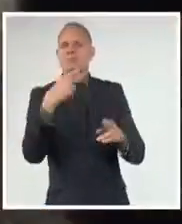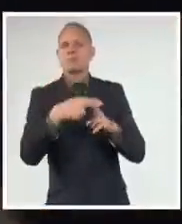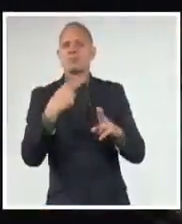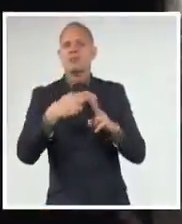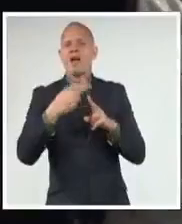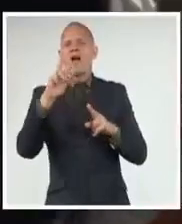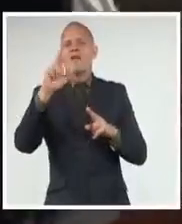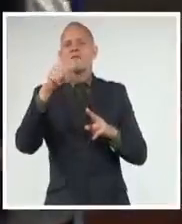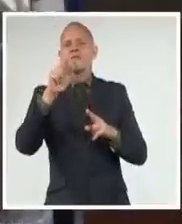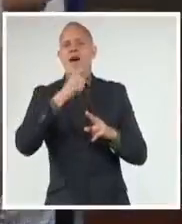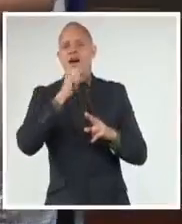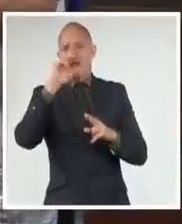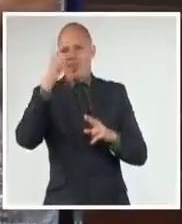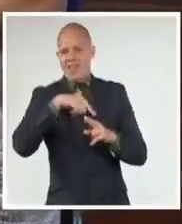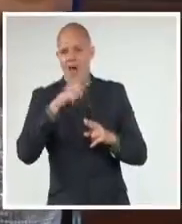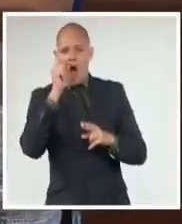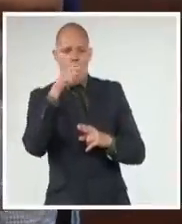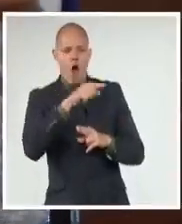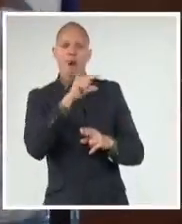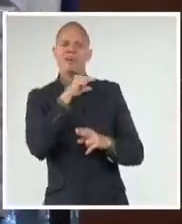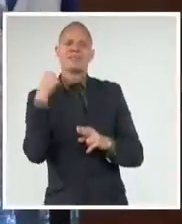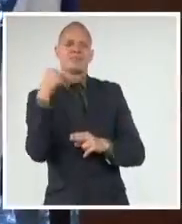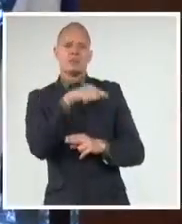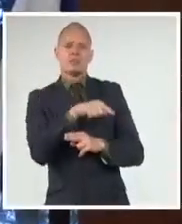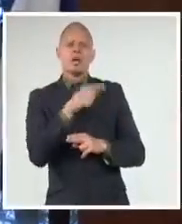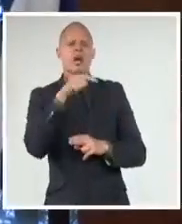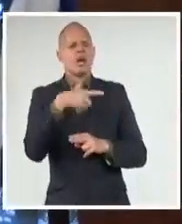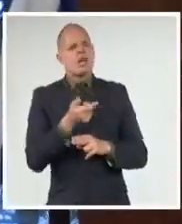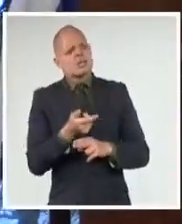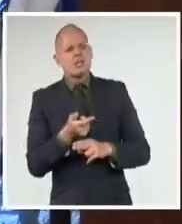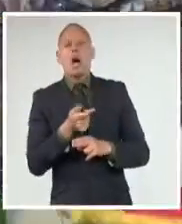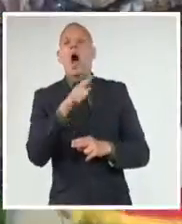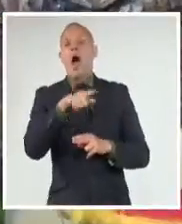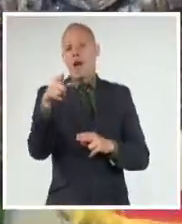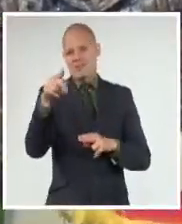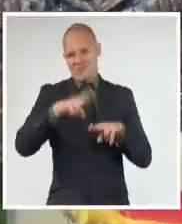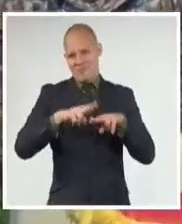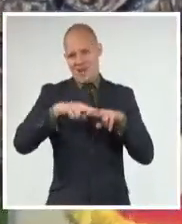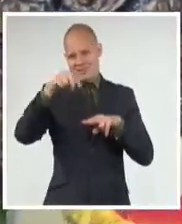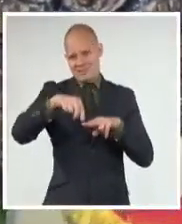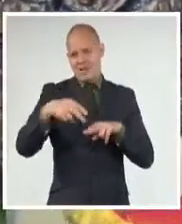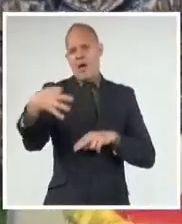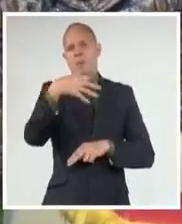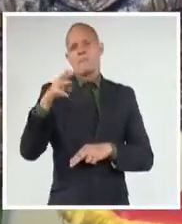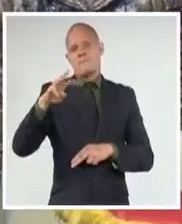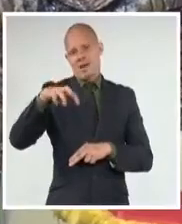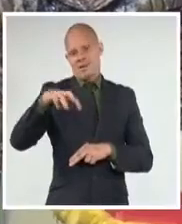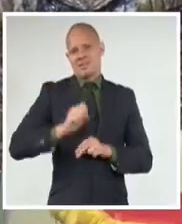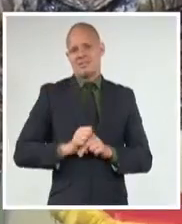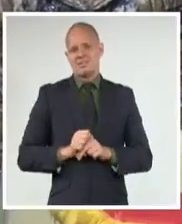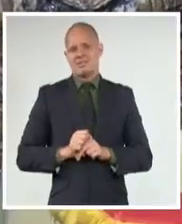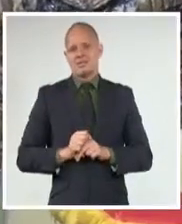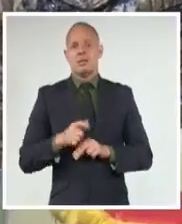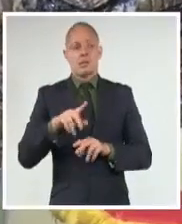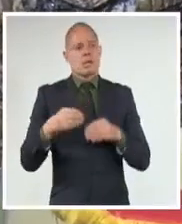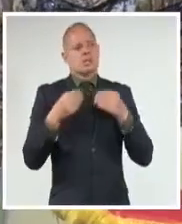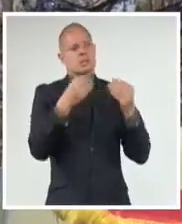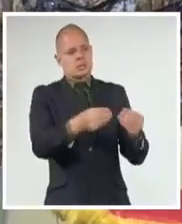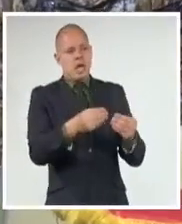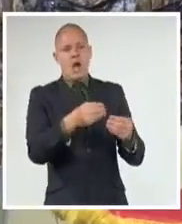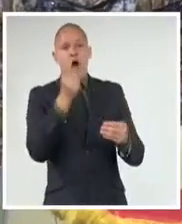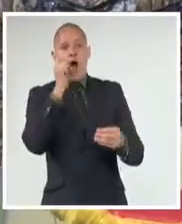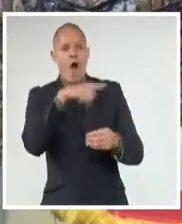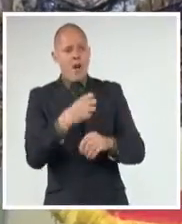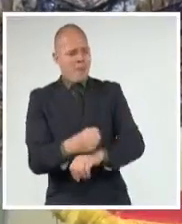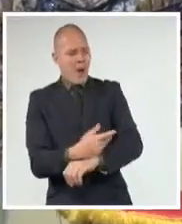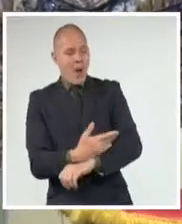Suárez Ramos, pastor emérito de la Iglesia Venecer de Marianao y director fundador del Centro Memorial Martin Luther King, quien, emocionado,